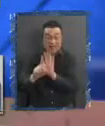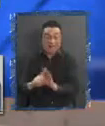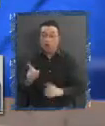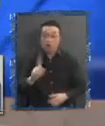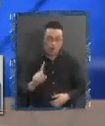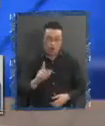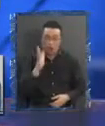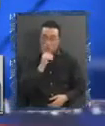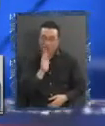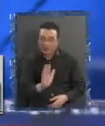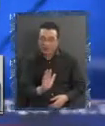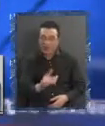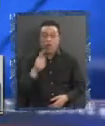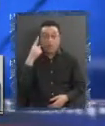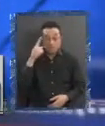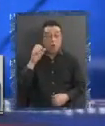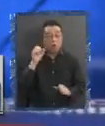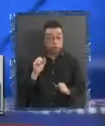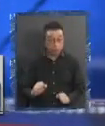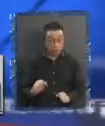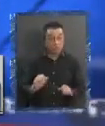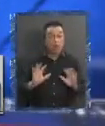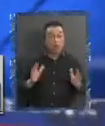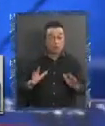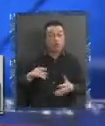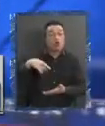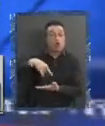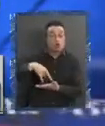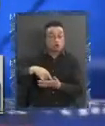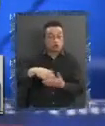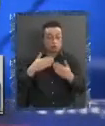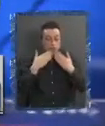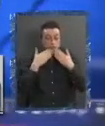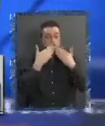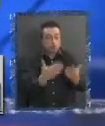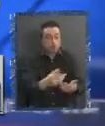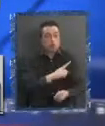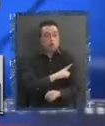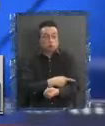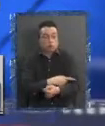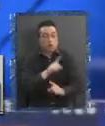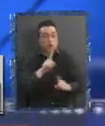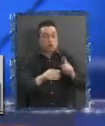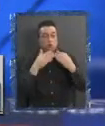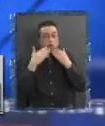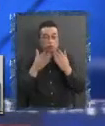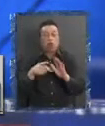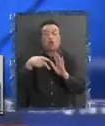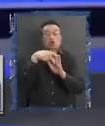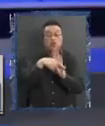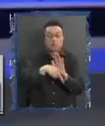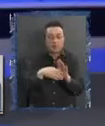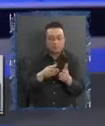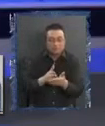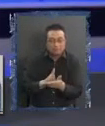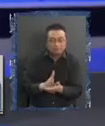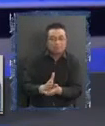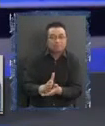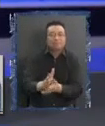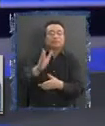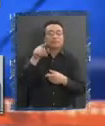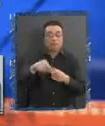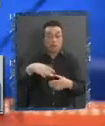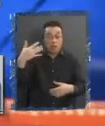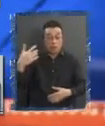Podría potencialmente El congreso Delegarle alguna atribución Legislativa Son normas de apertura Es decir La relevancia Es